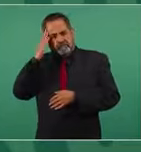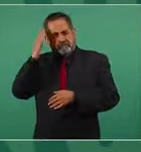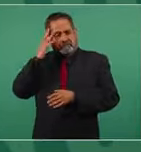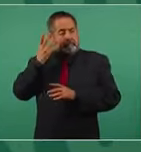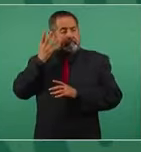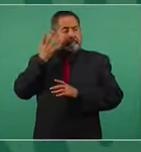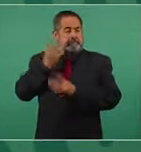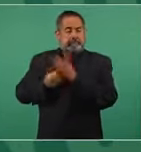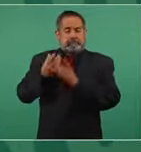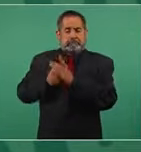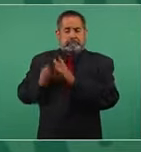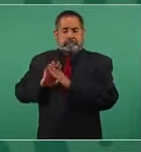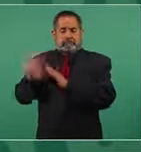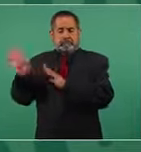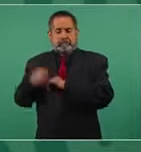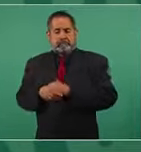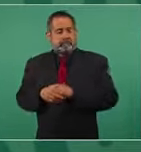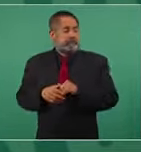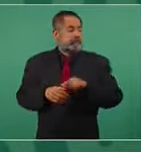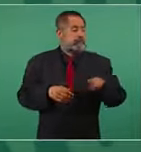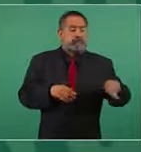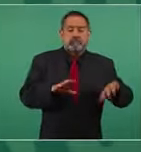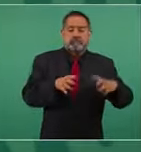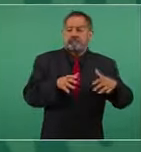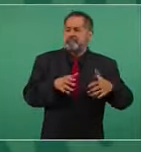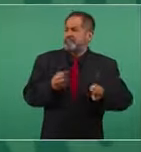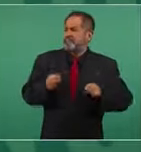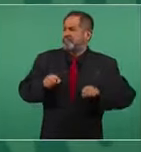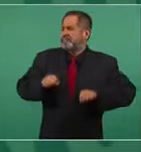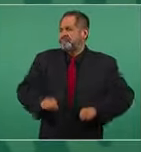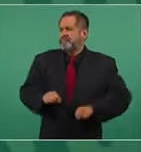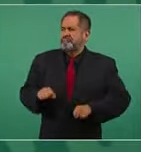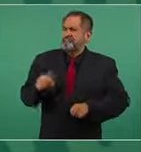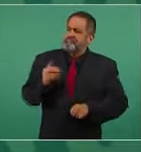piensan los oligarcas ya